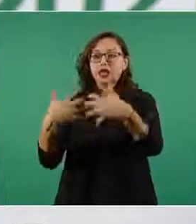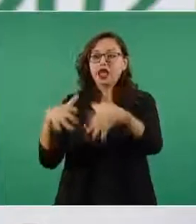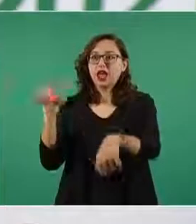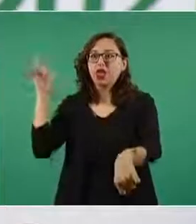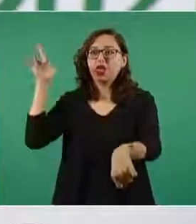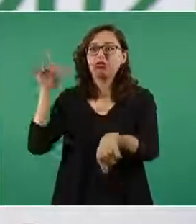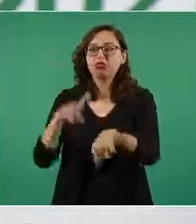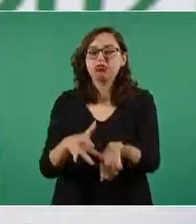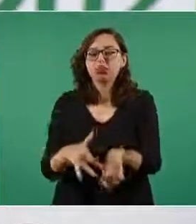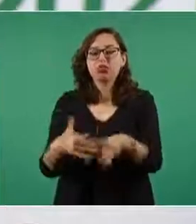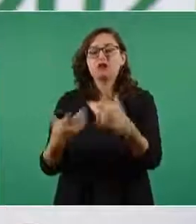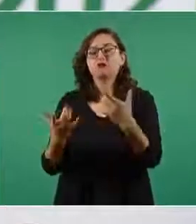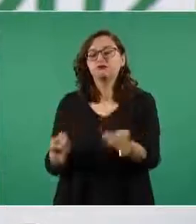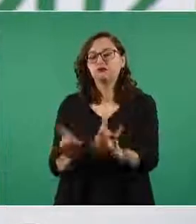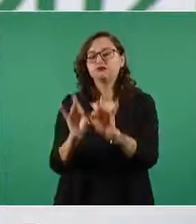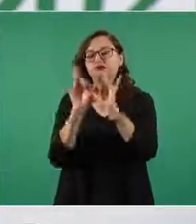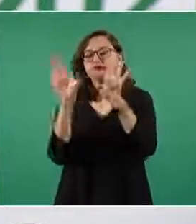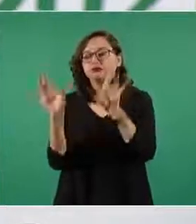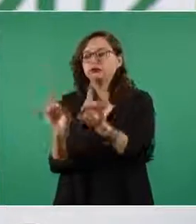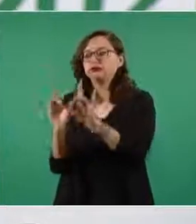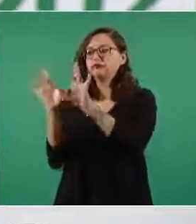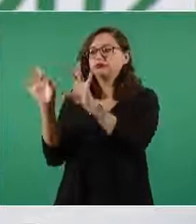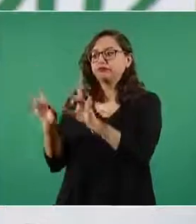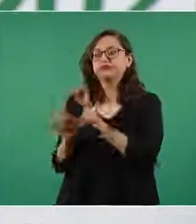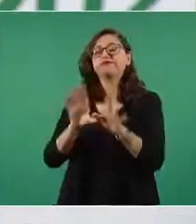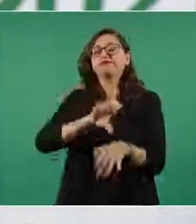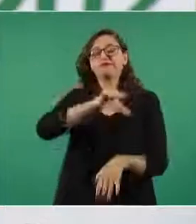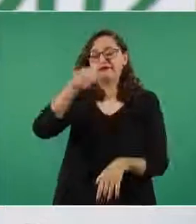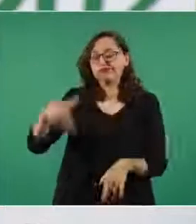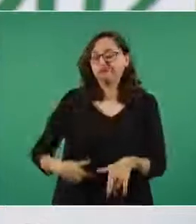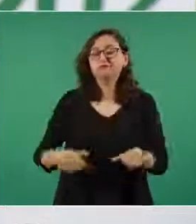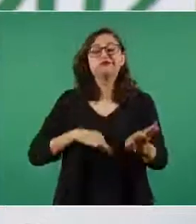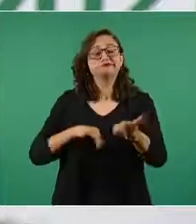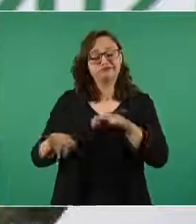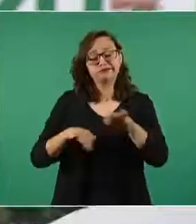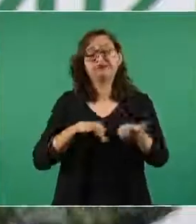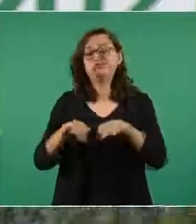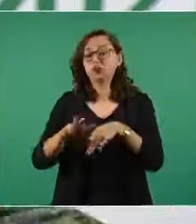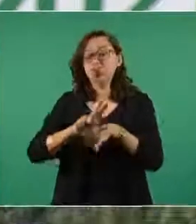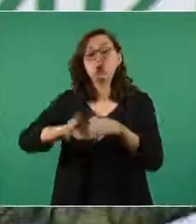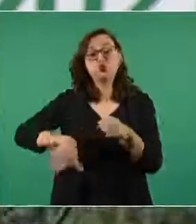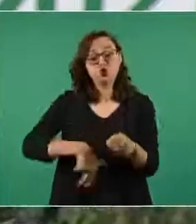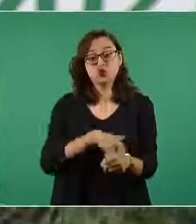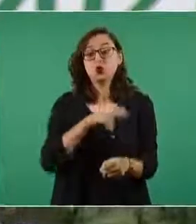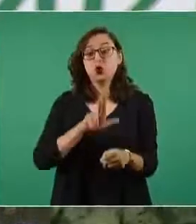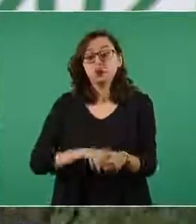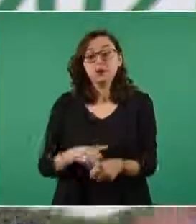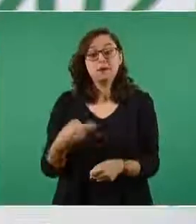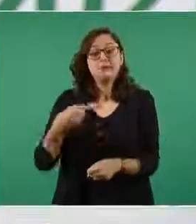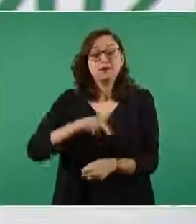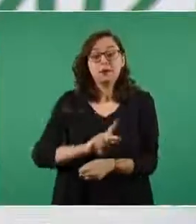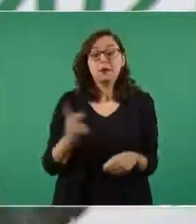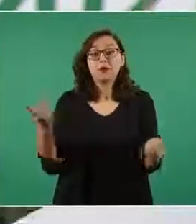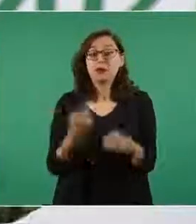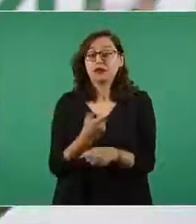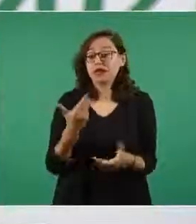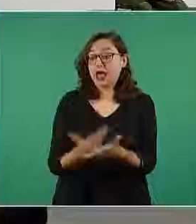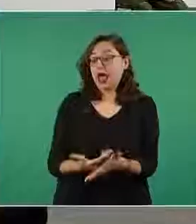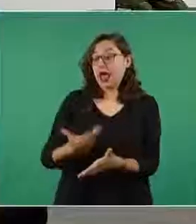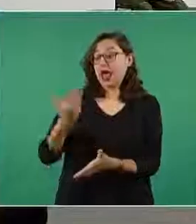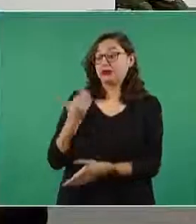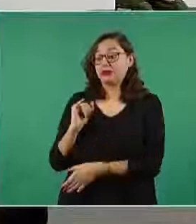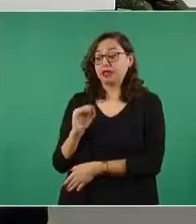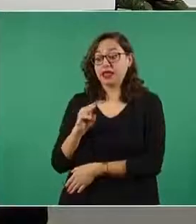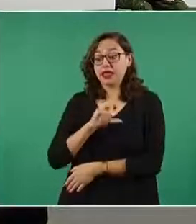son accidentes del trabajo pero que la Secretaría de Defensa Nacional al haber pagado las cuotas correctas de Seguro Social la